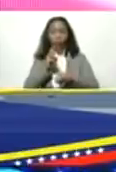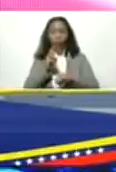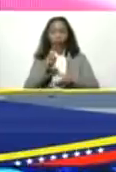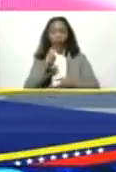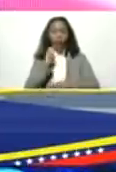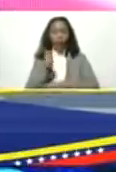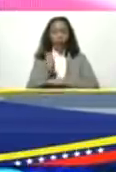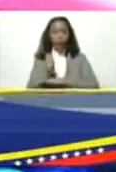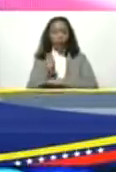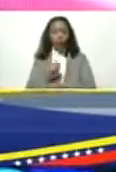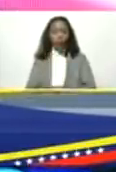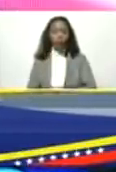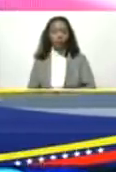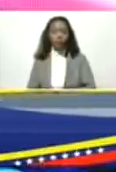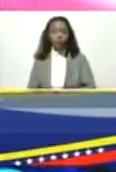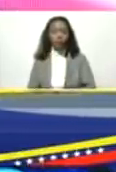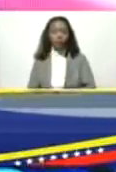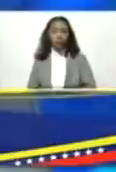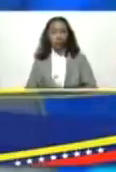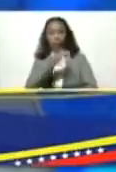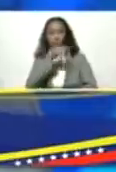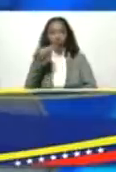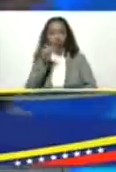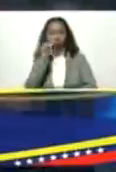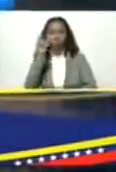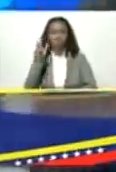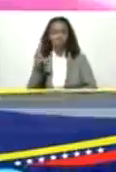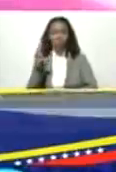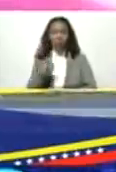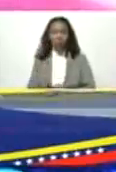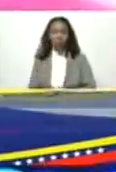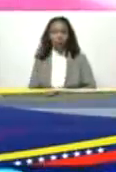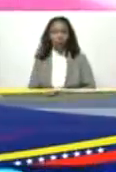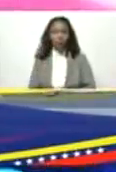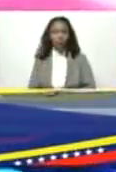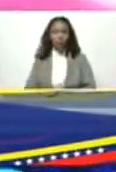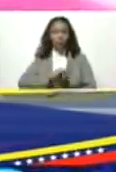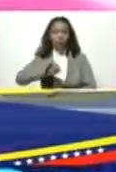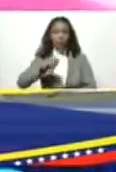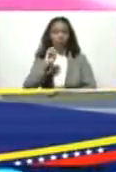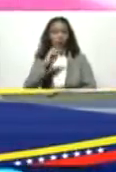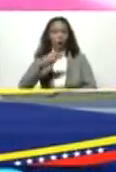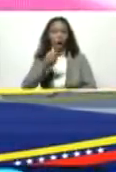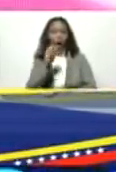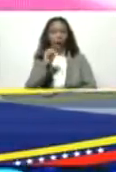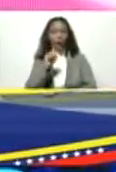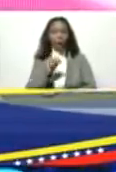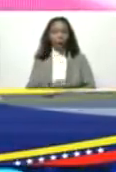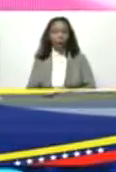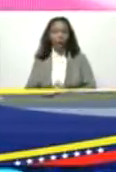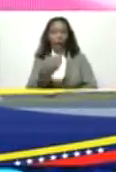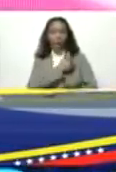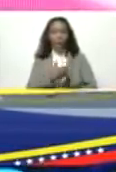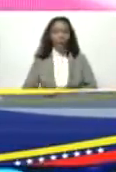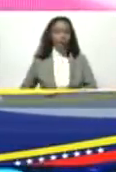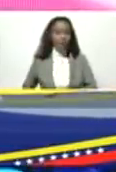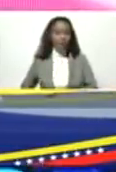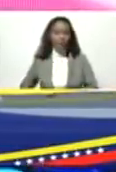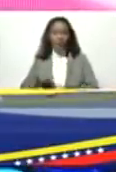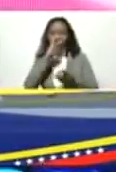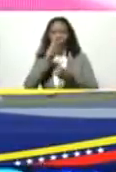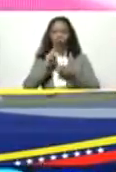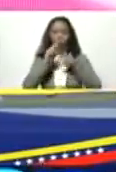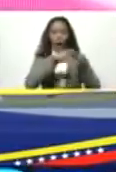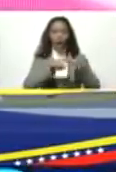Banco del Tesoro? correcto Johan Álvarez la presidenta del Banco Agrícola de Venezuela